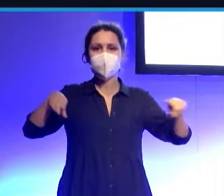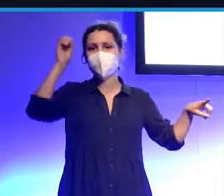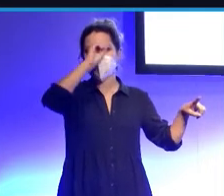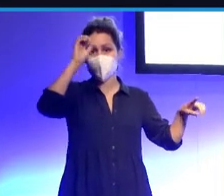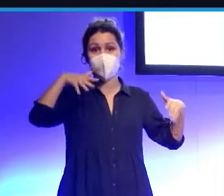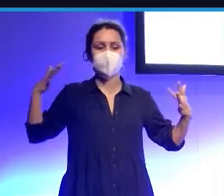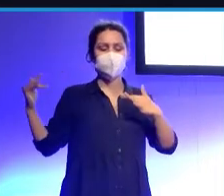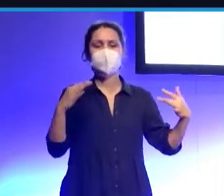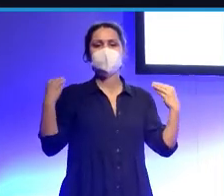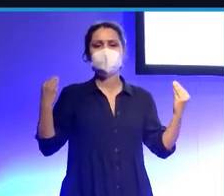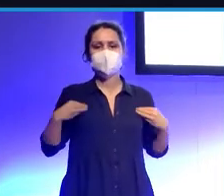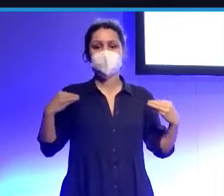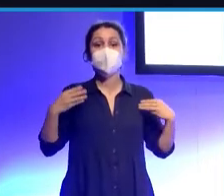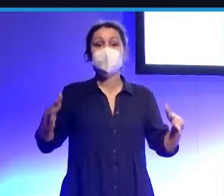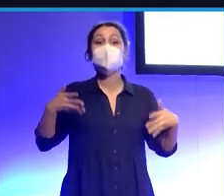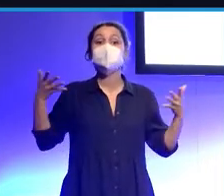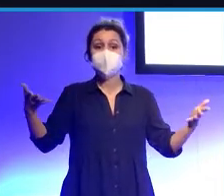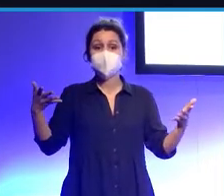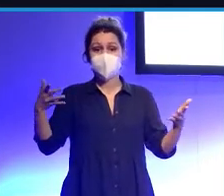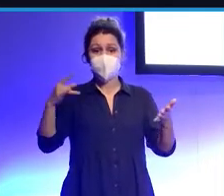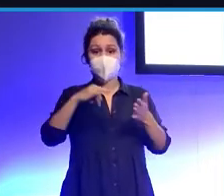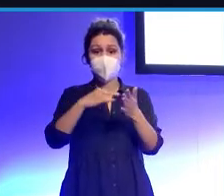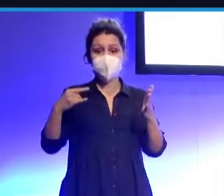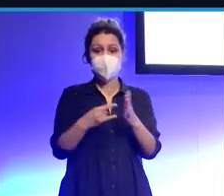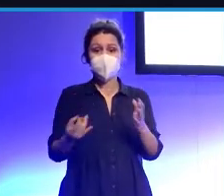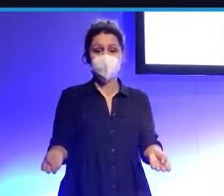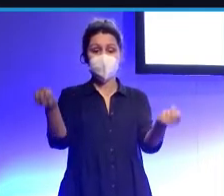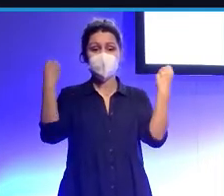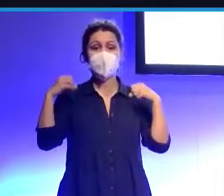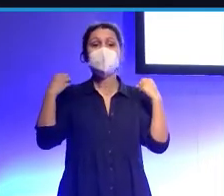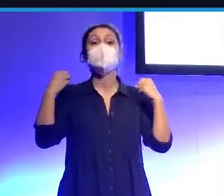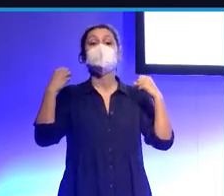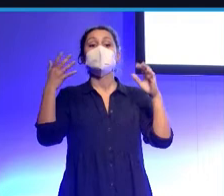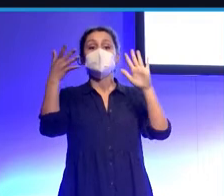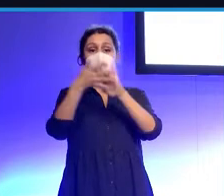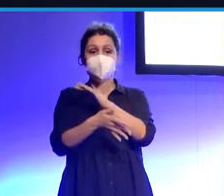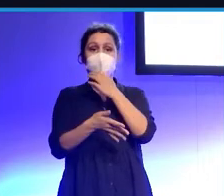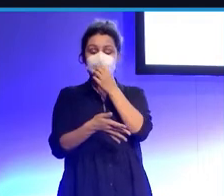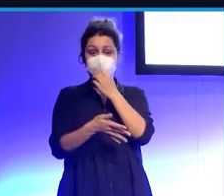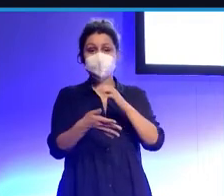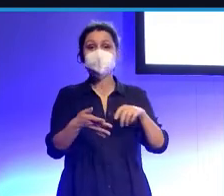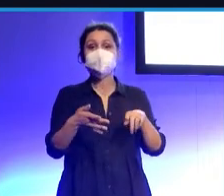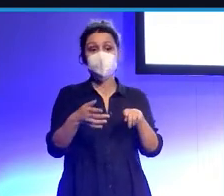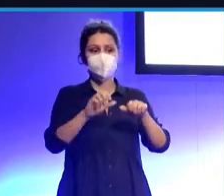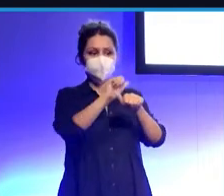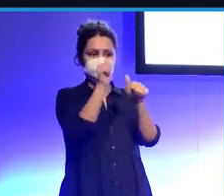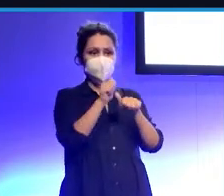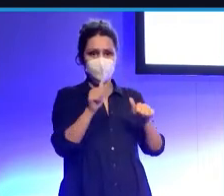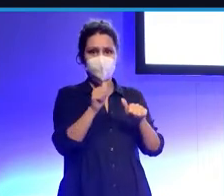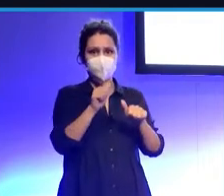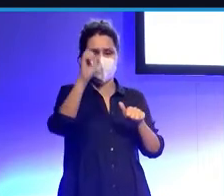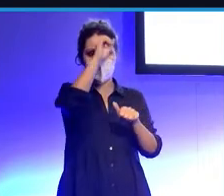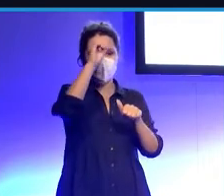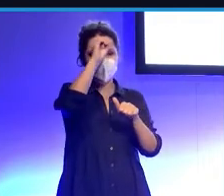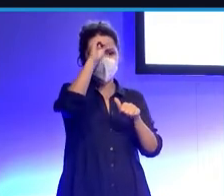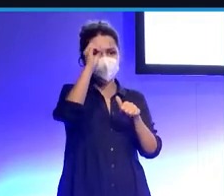algo muy parecido con la táctica y con la técnica, y bueno, la gente que ve el partido después del render, pues de alguna forma suaviza esa opinión que